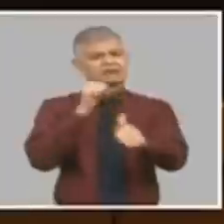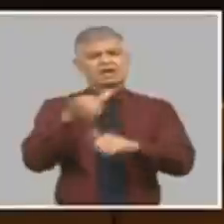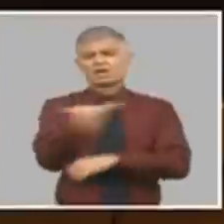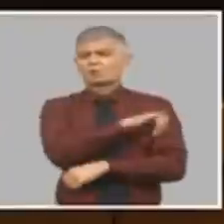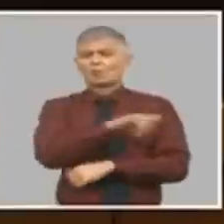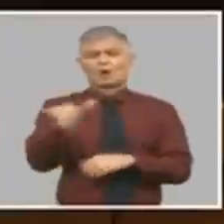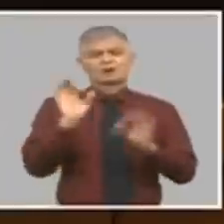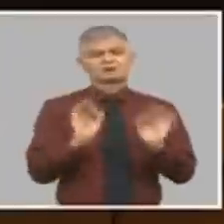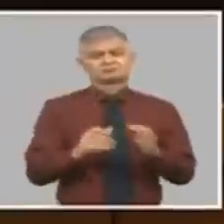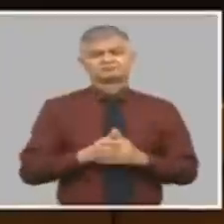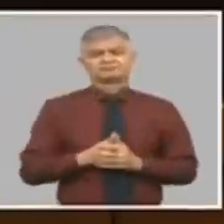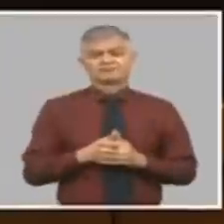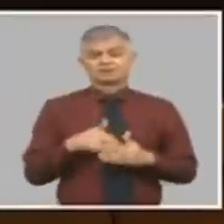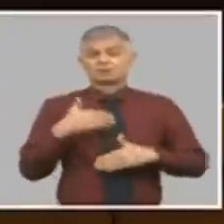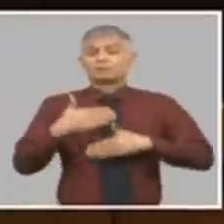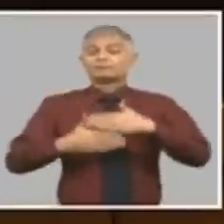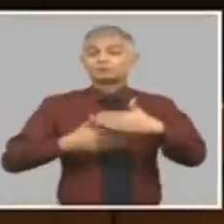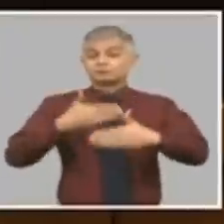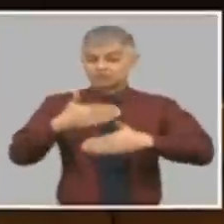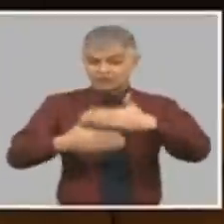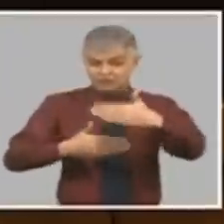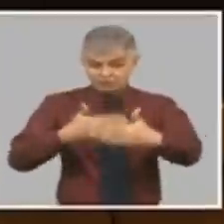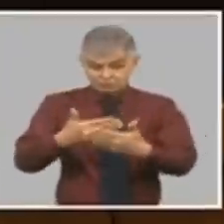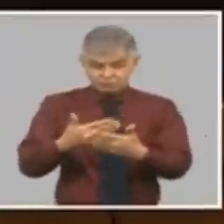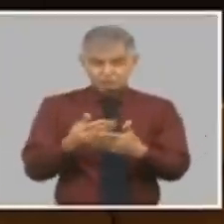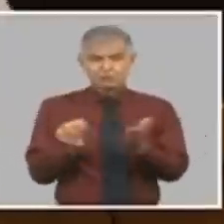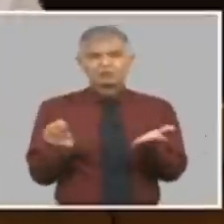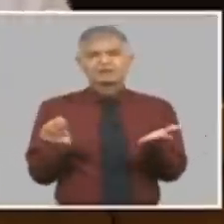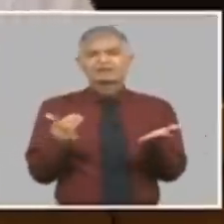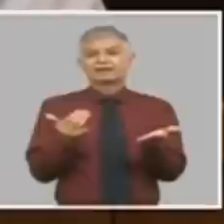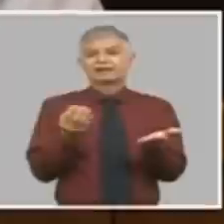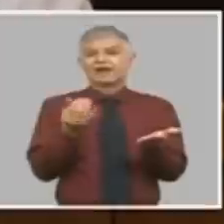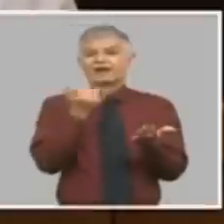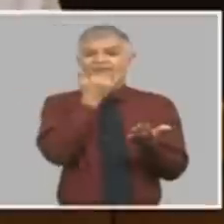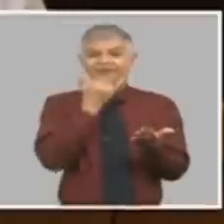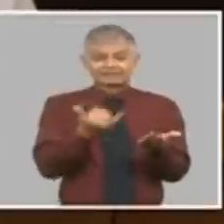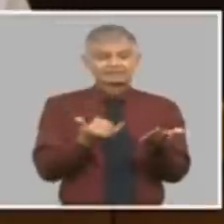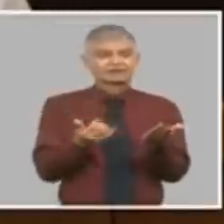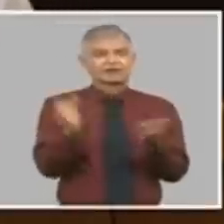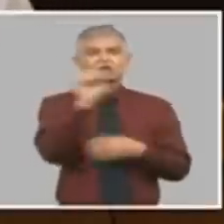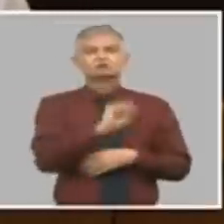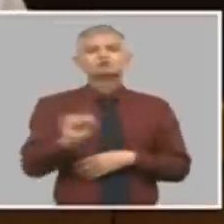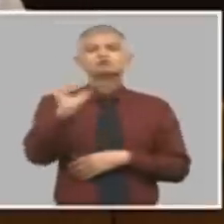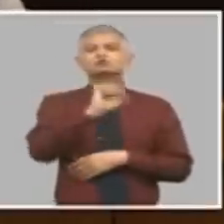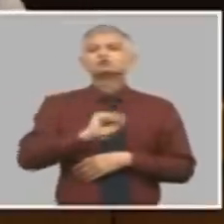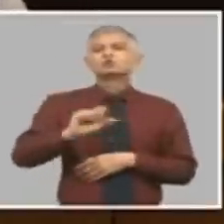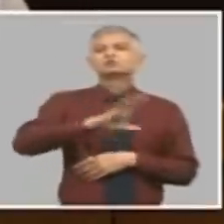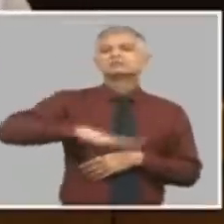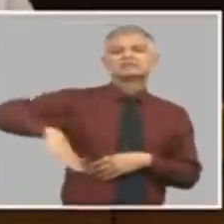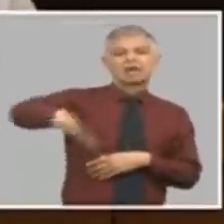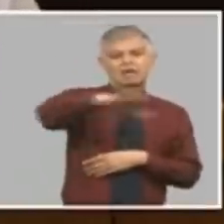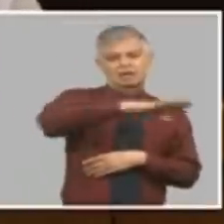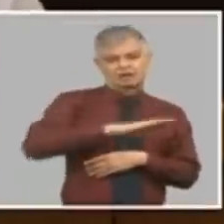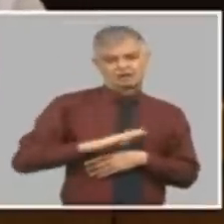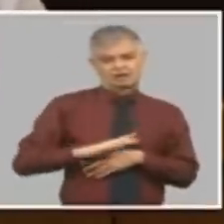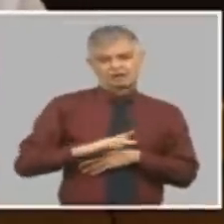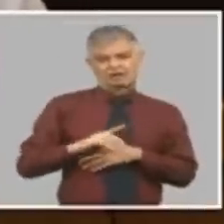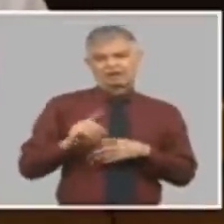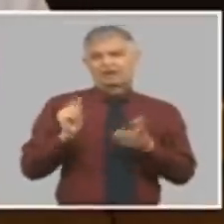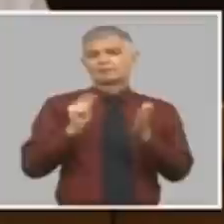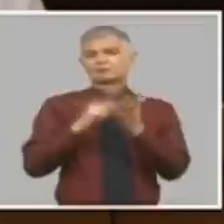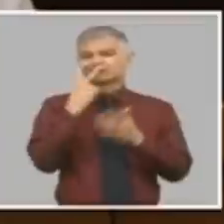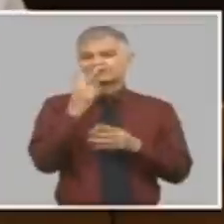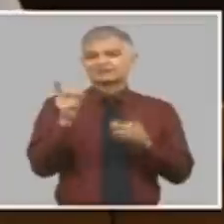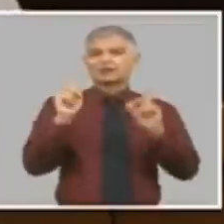complejo con implicaciones sociales políticas hay que entenderlo no habrá